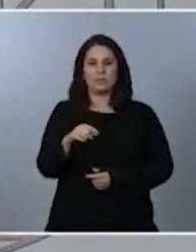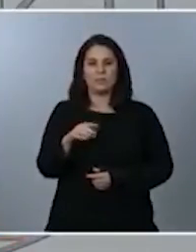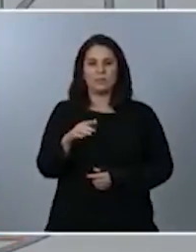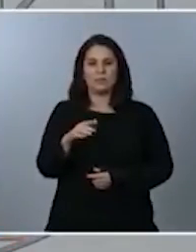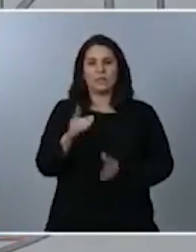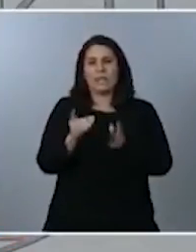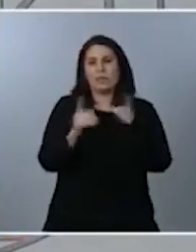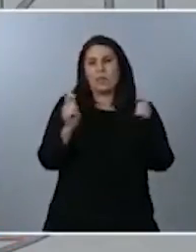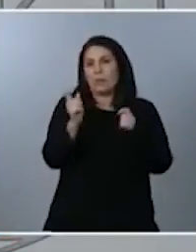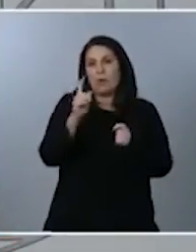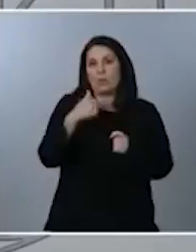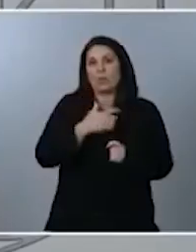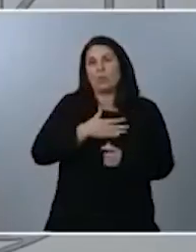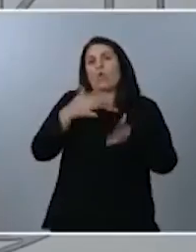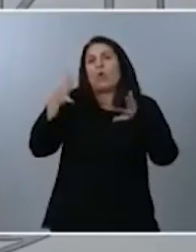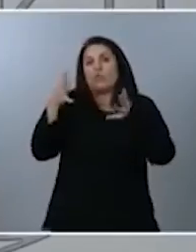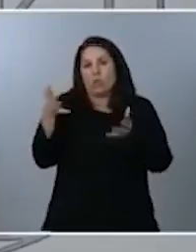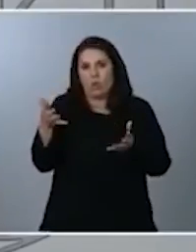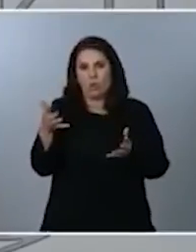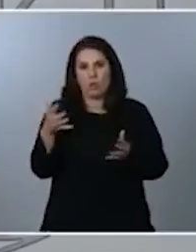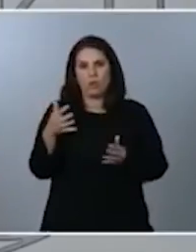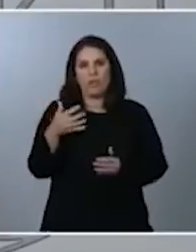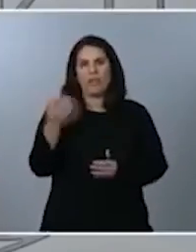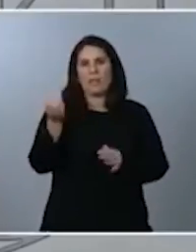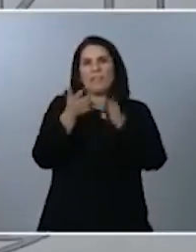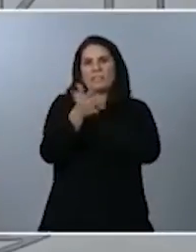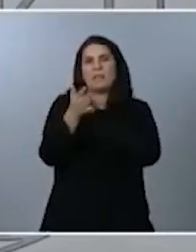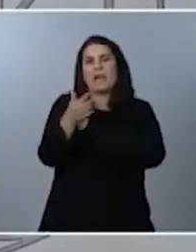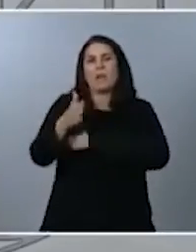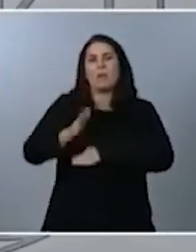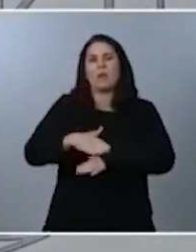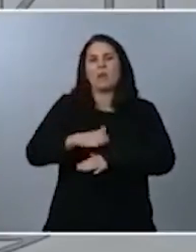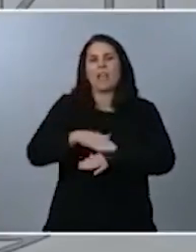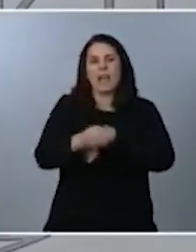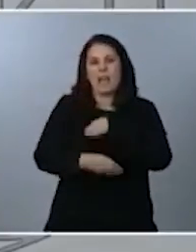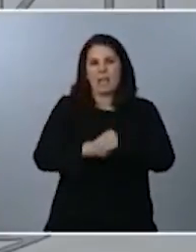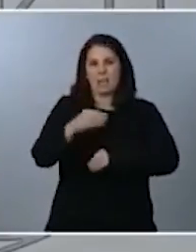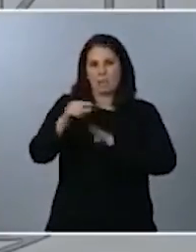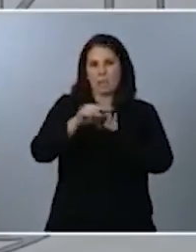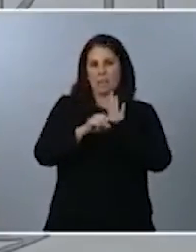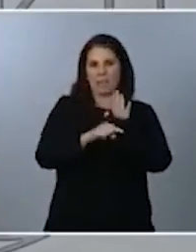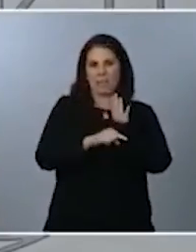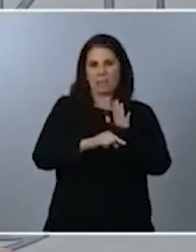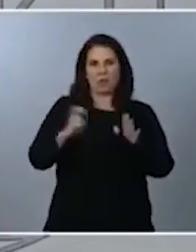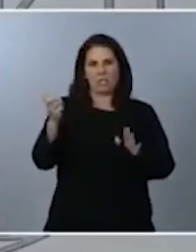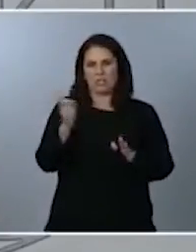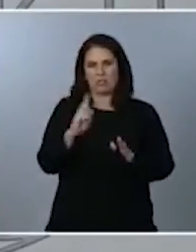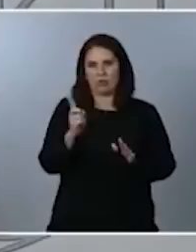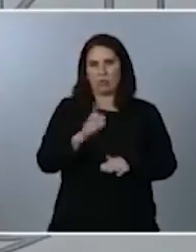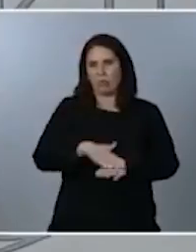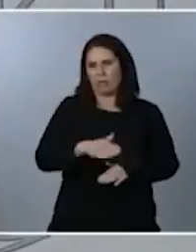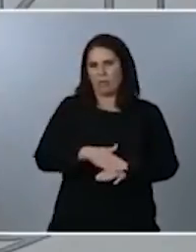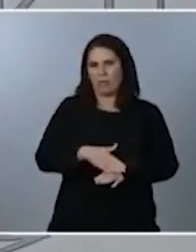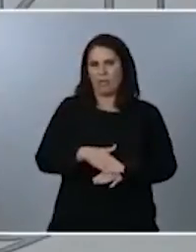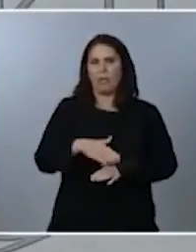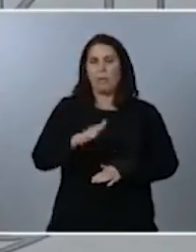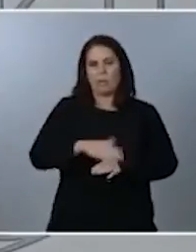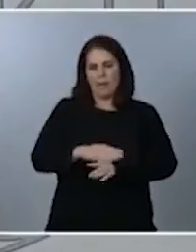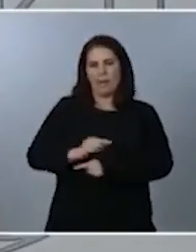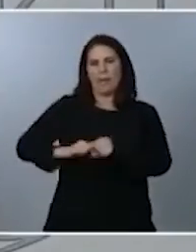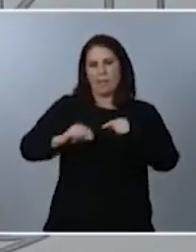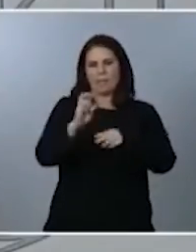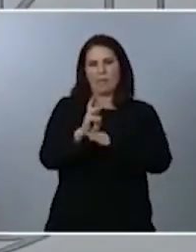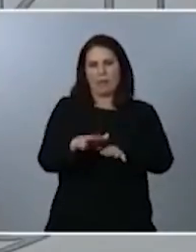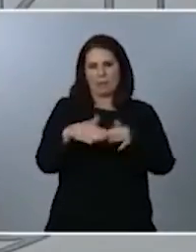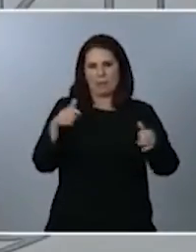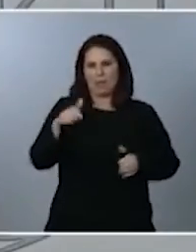en nuestro consejo deberían de dar explicaciones de por qué adoptan estas medidas y no otras y someterse al debate parlamentario que este gobierno se